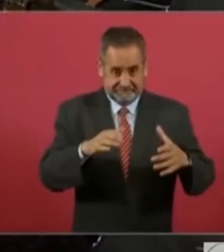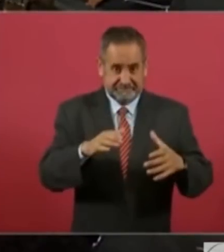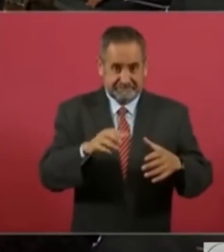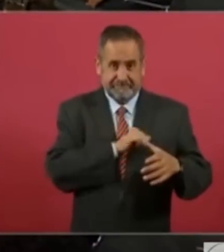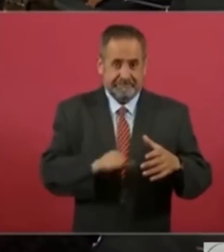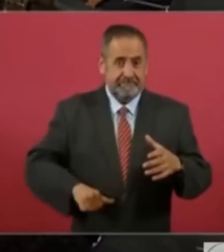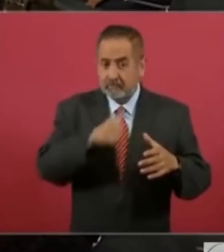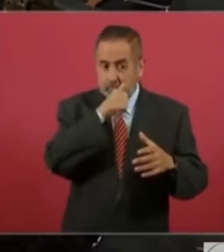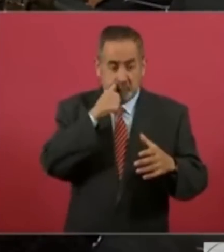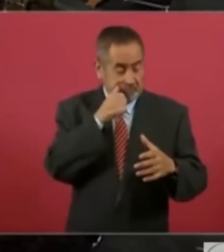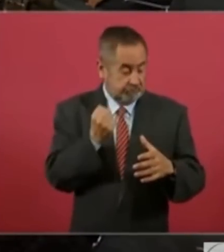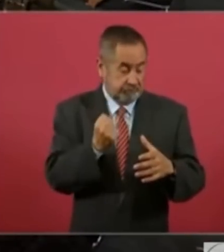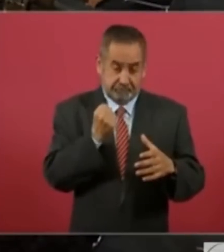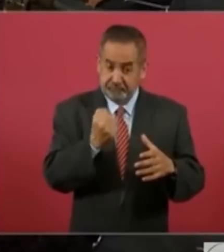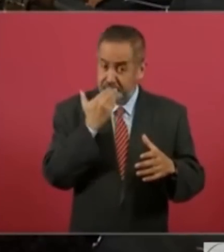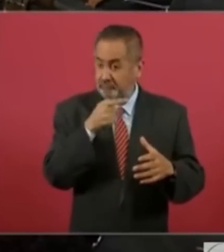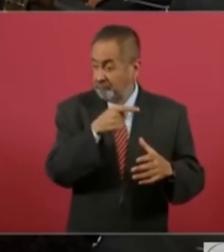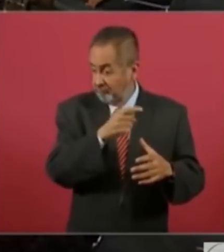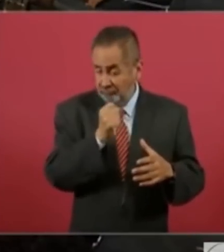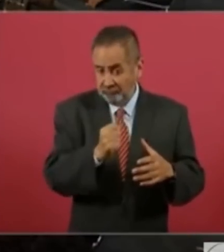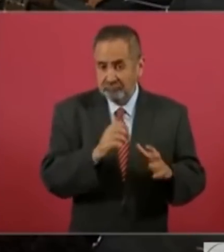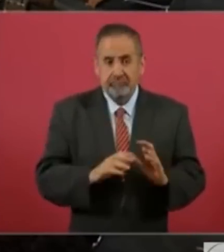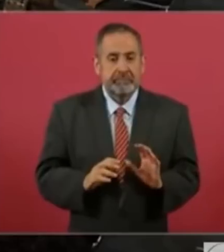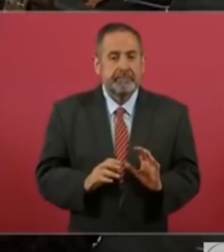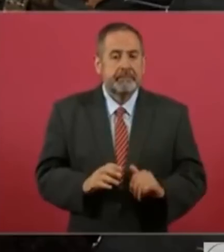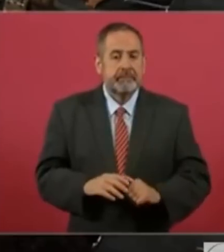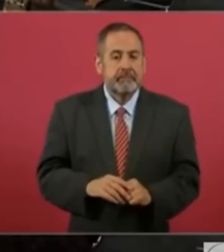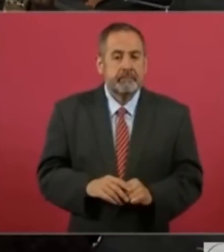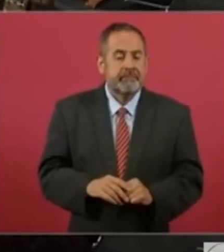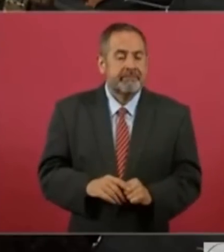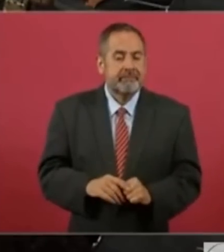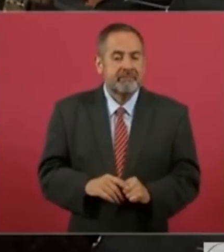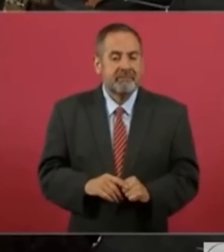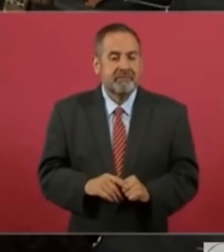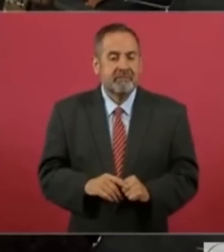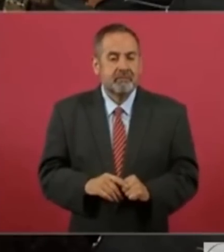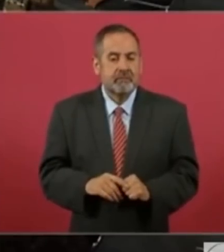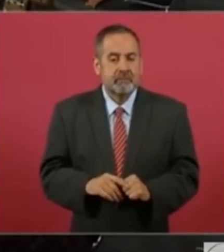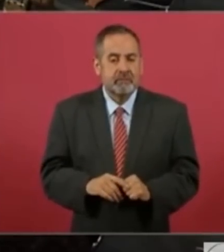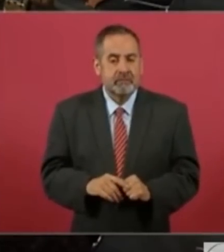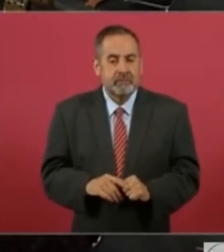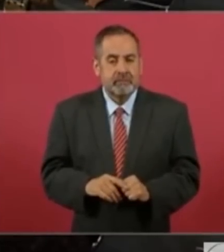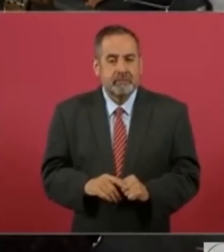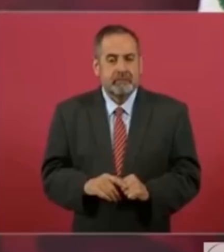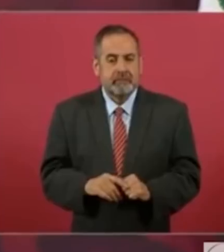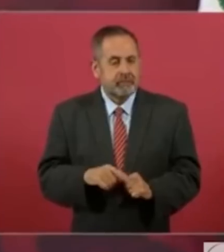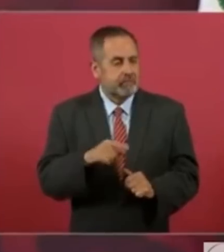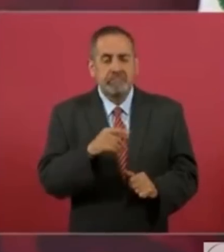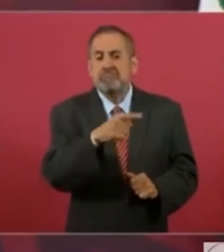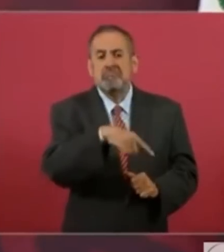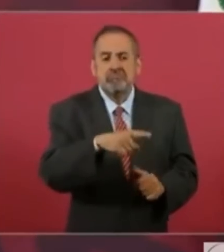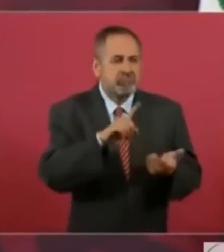aunque estén viendo actos de